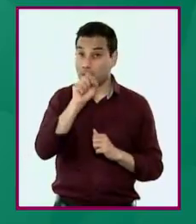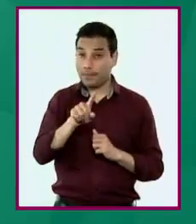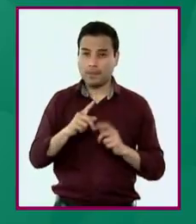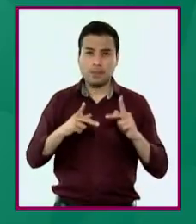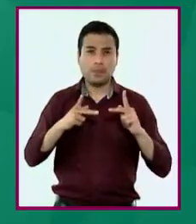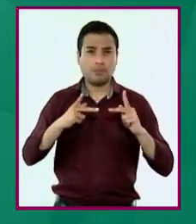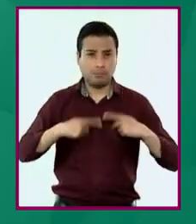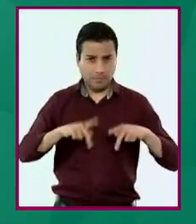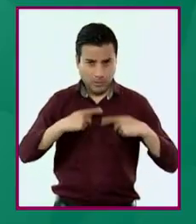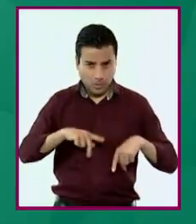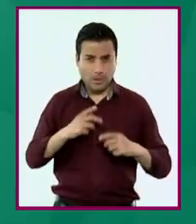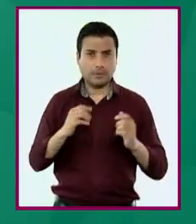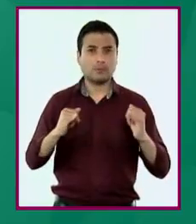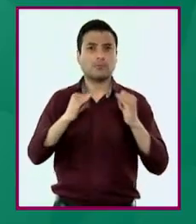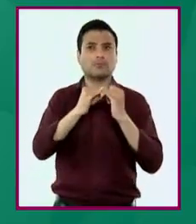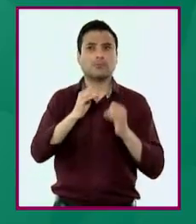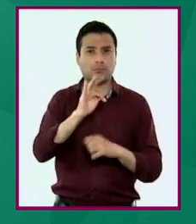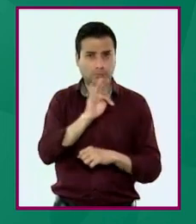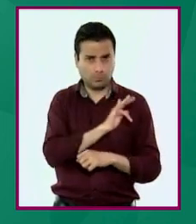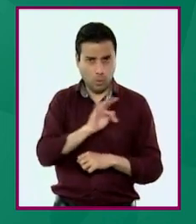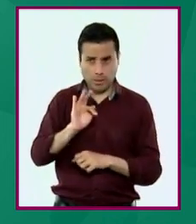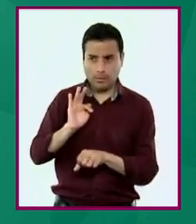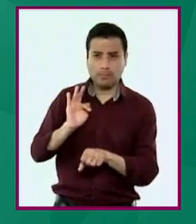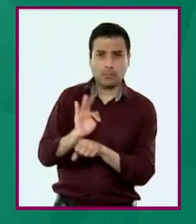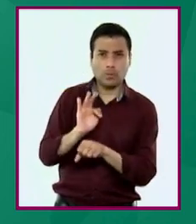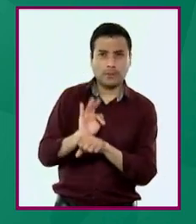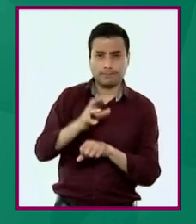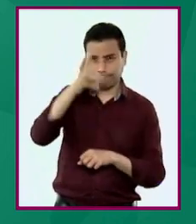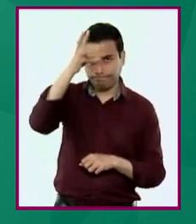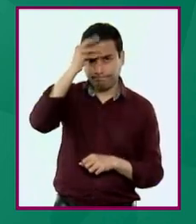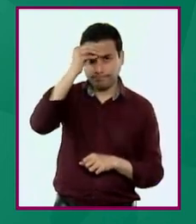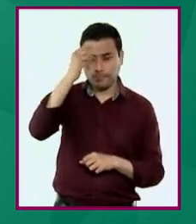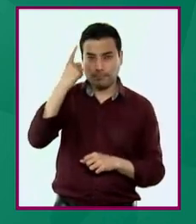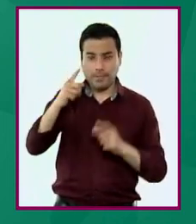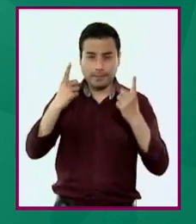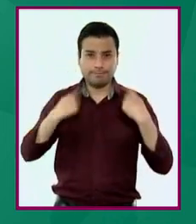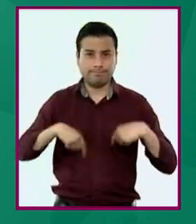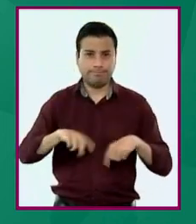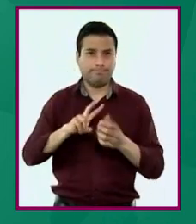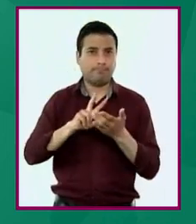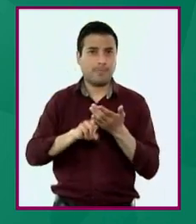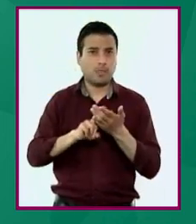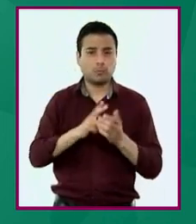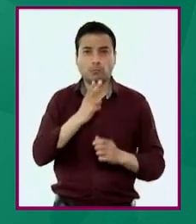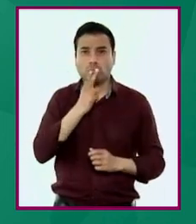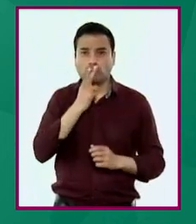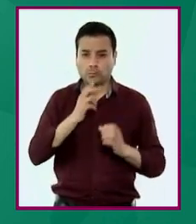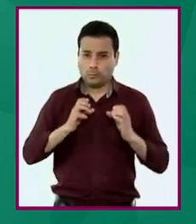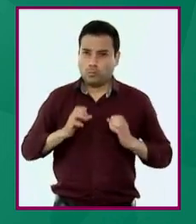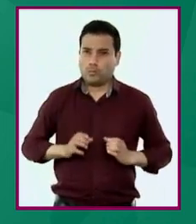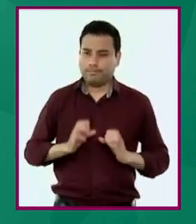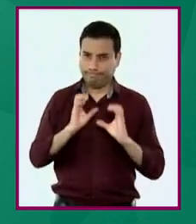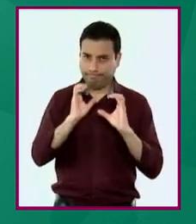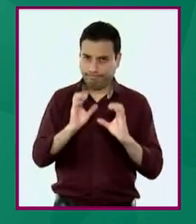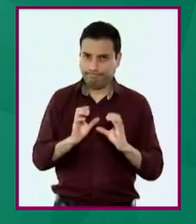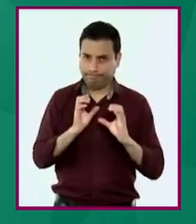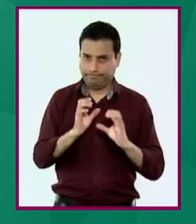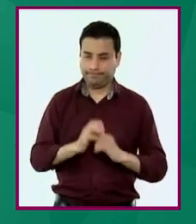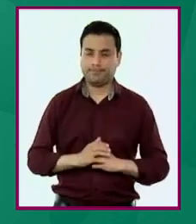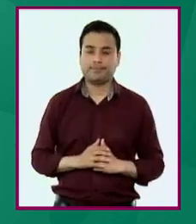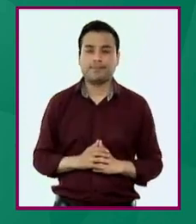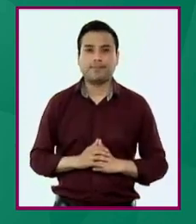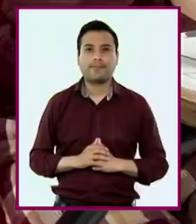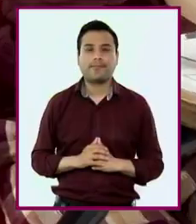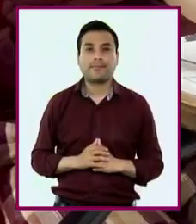personas e instituciones que los protegen ante situaciones que ponen en riesgo su dignidad y su integridad física